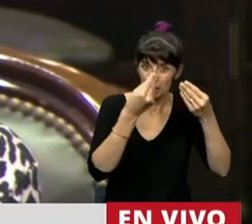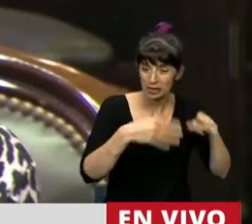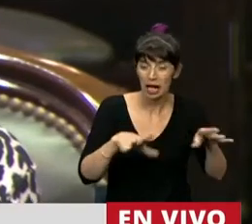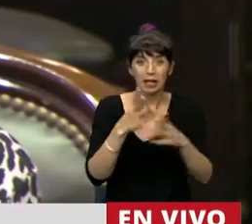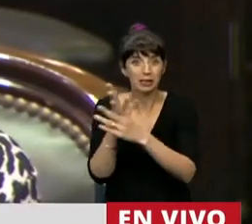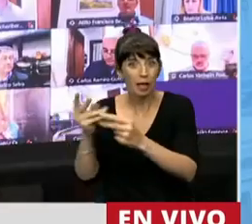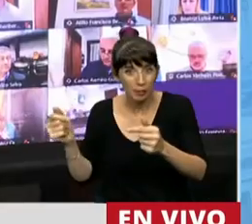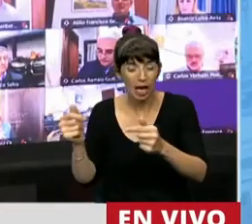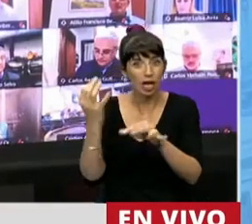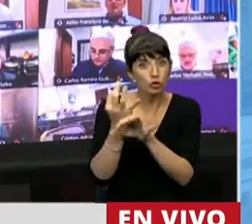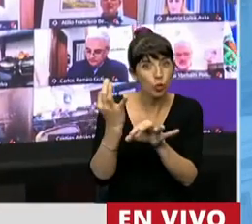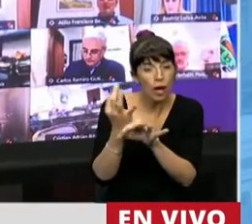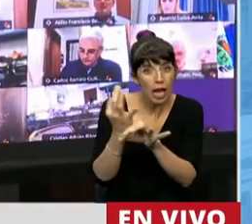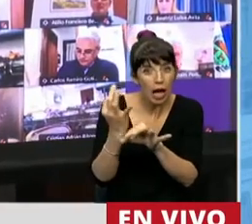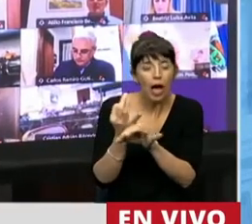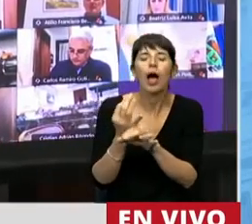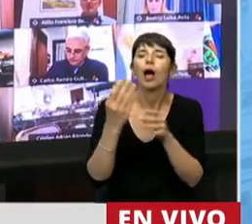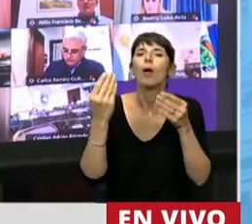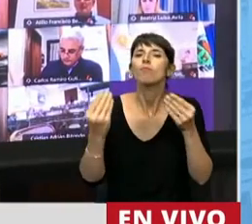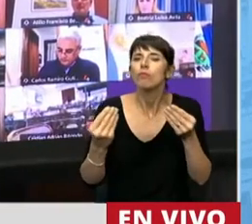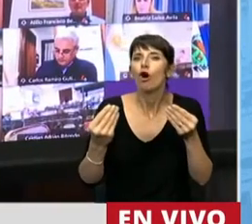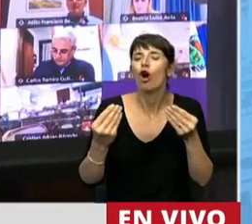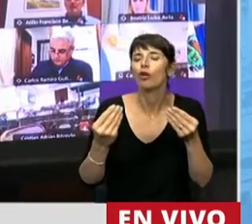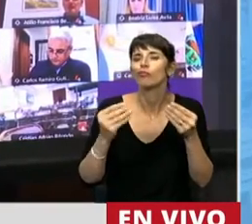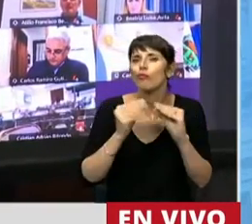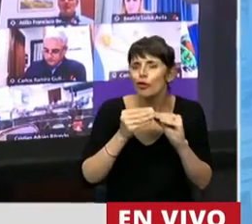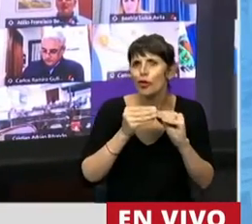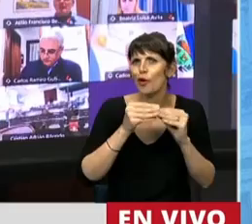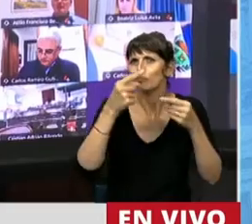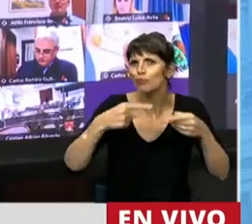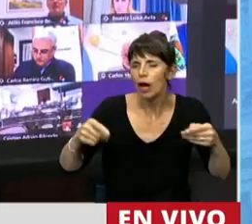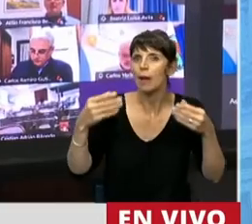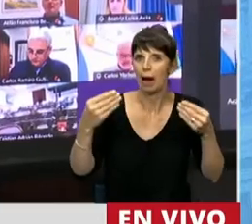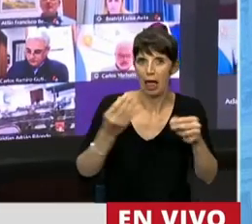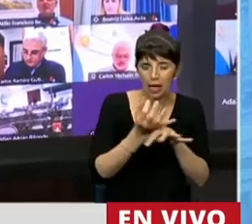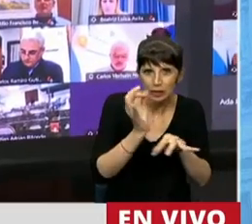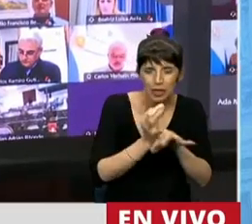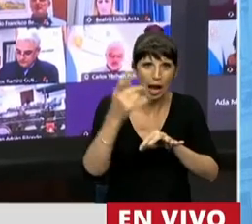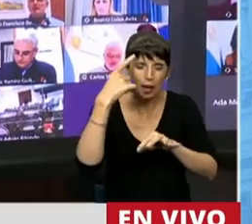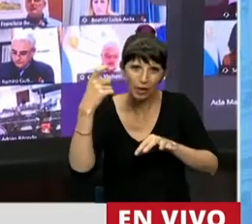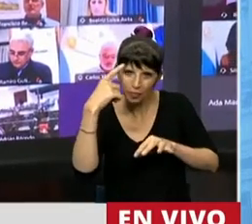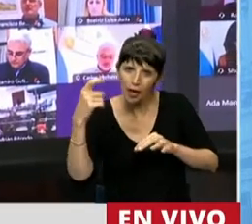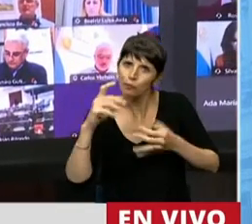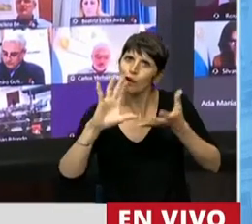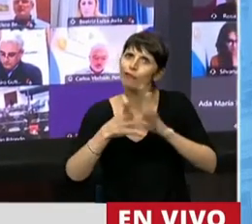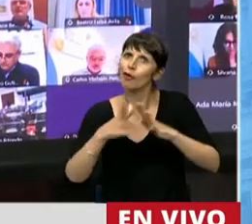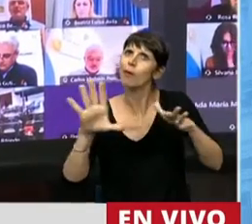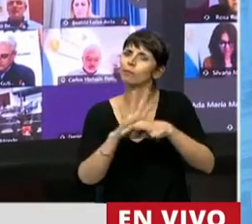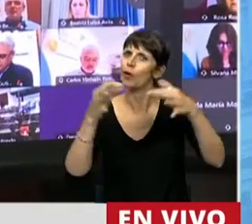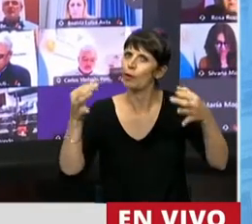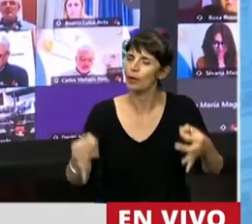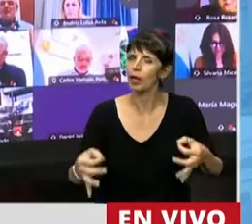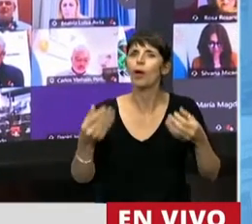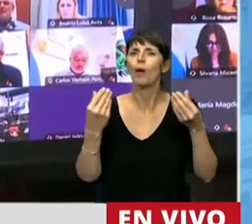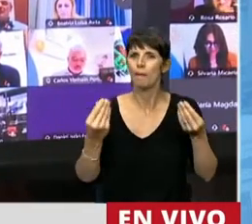para que la enseñanza suceda de manera efectiva y significativa. Porque sabemos